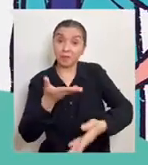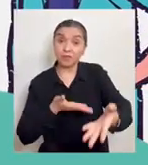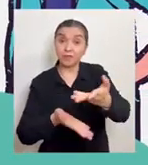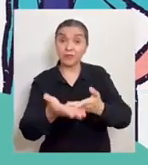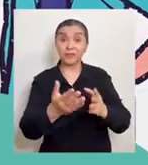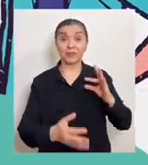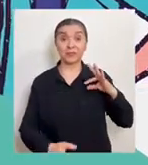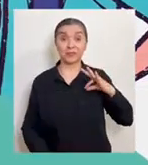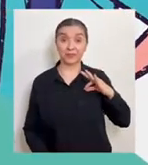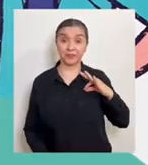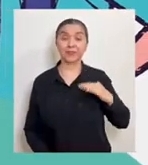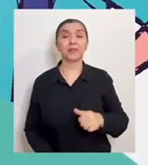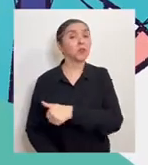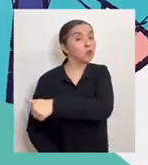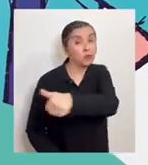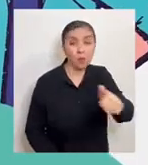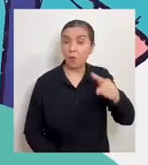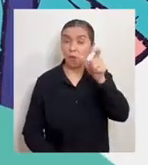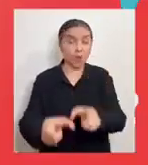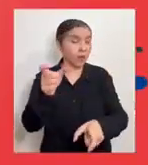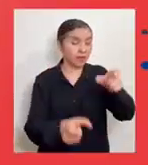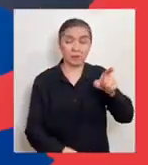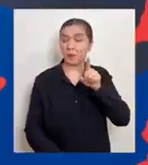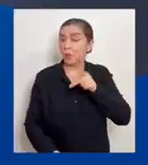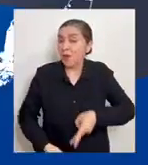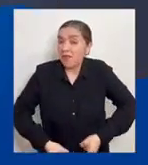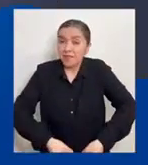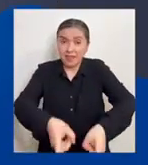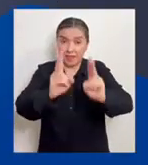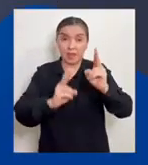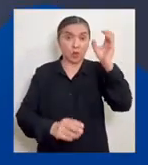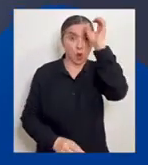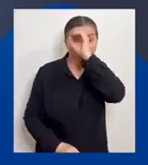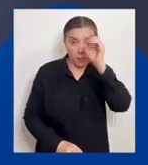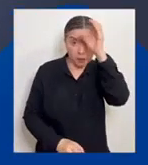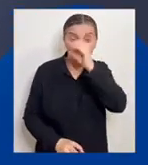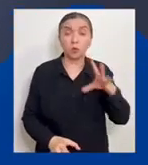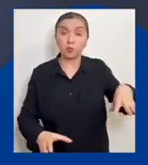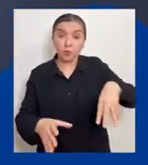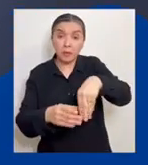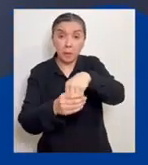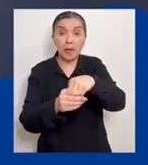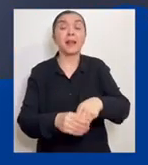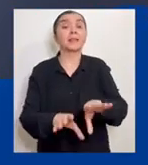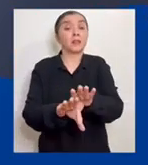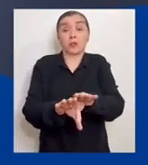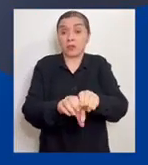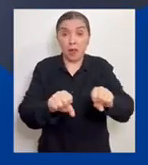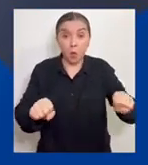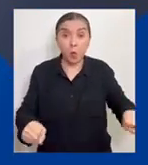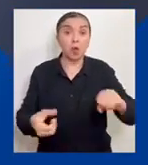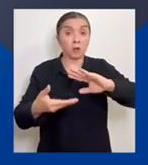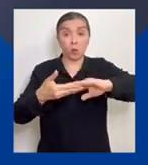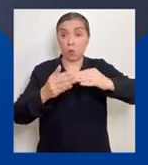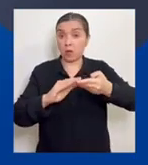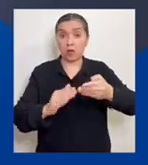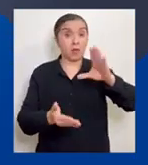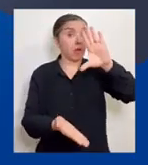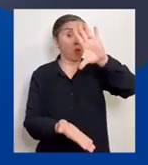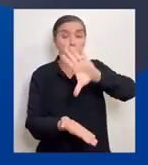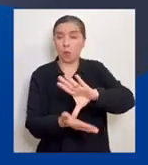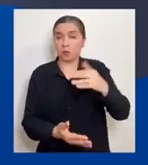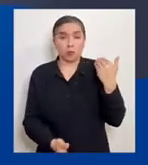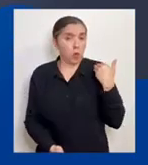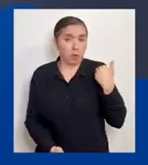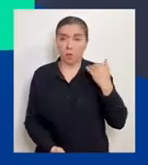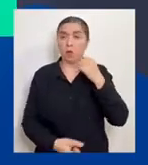a la participación y colaboración ciudadana. Todas las personas tienen derecho a opinar y ser parte de las decisiones que se toman en